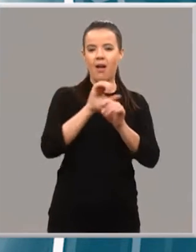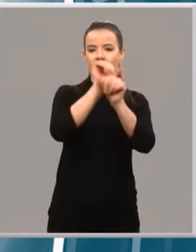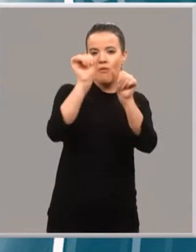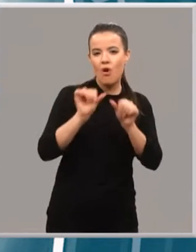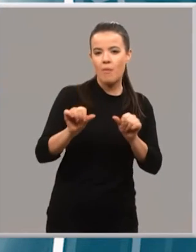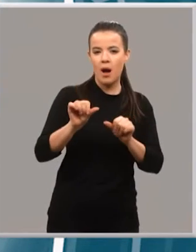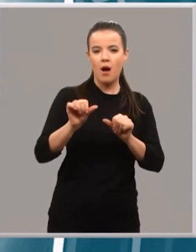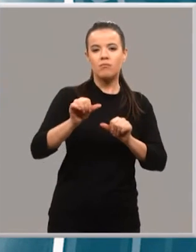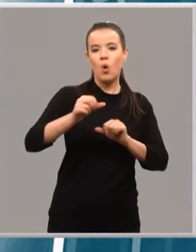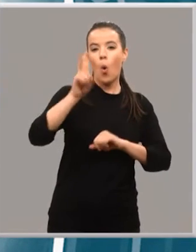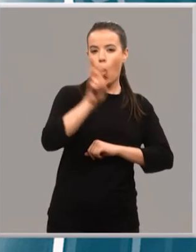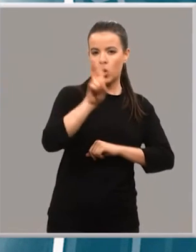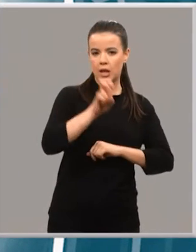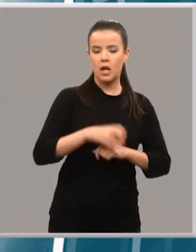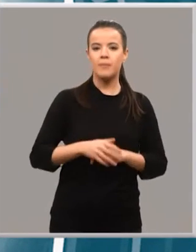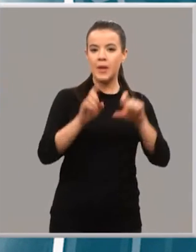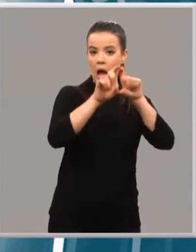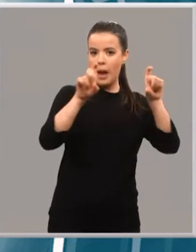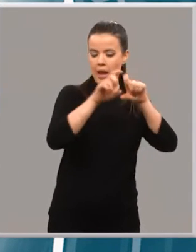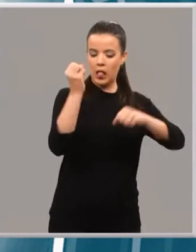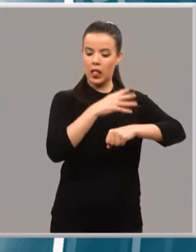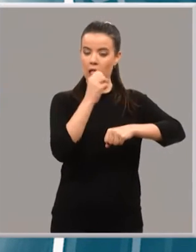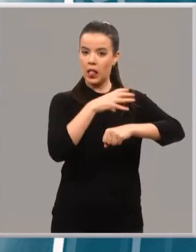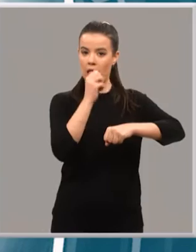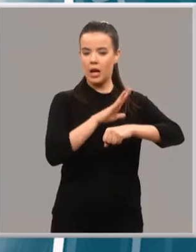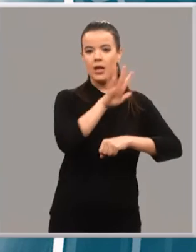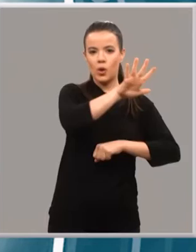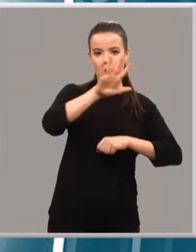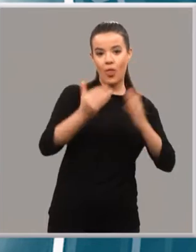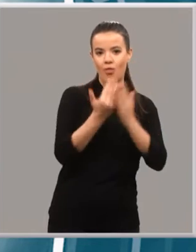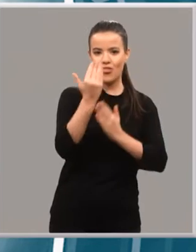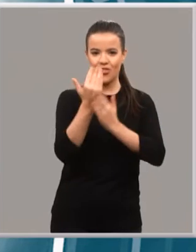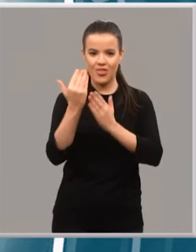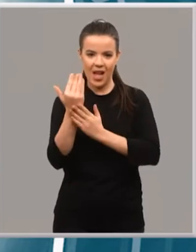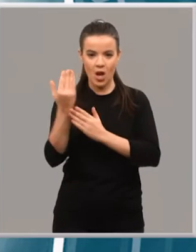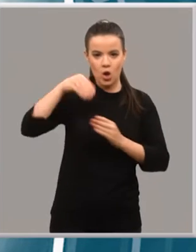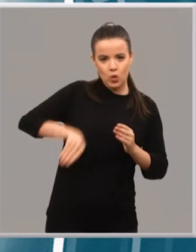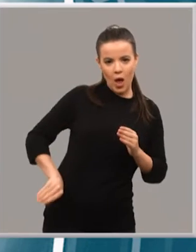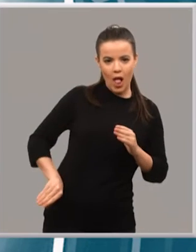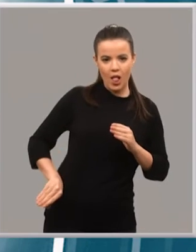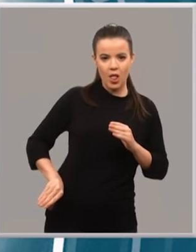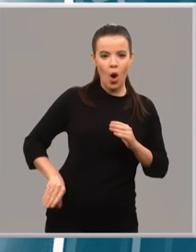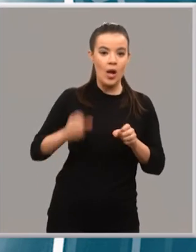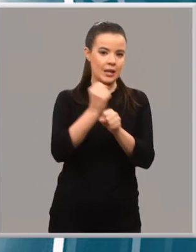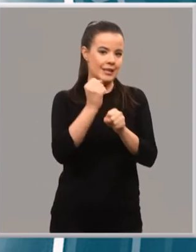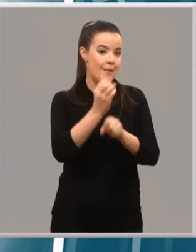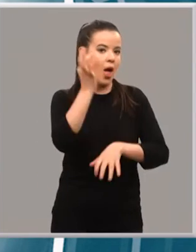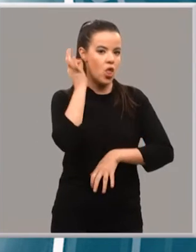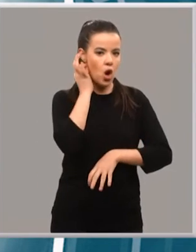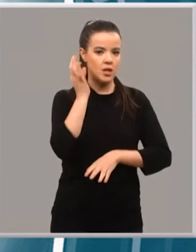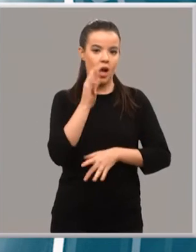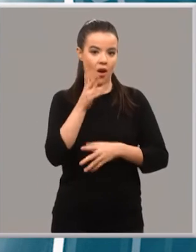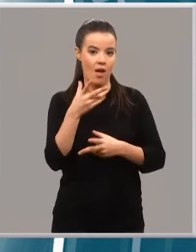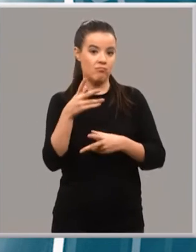efectiva. Según denuncian, las empresas llegan a ahorrarse un total de 55 días en sueldos de trabajadoras de ahora a fin de año.